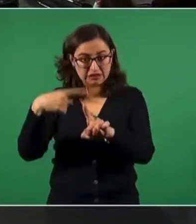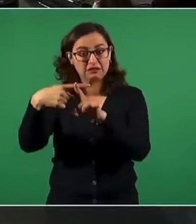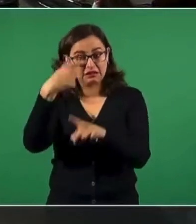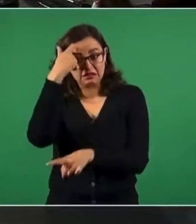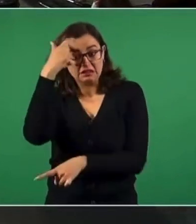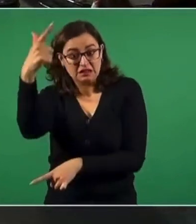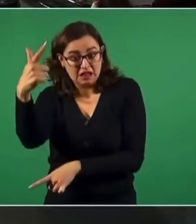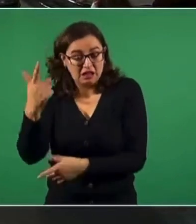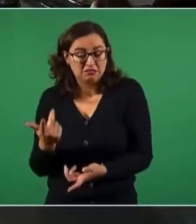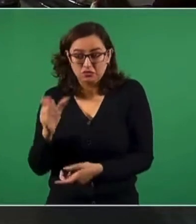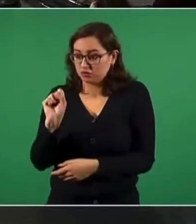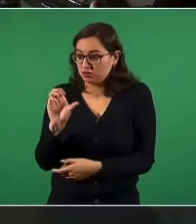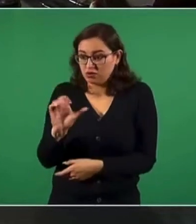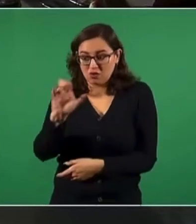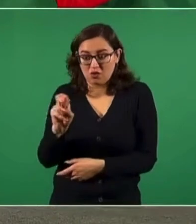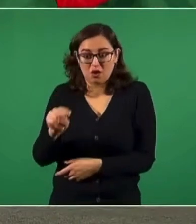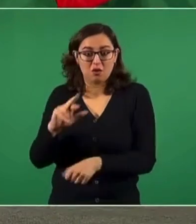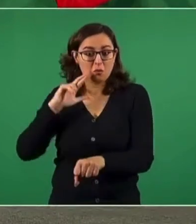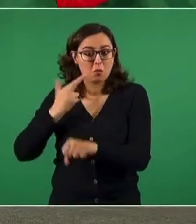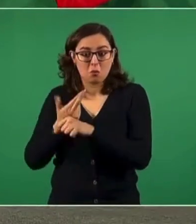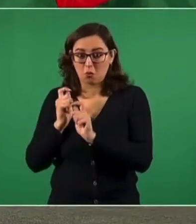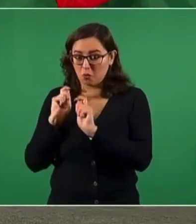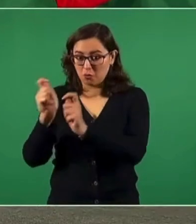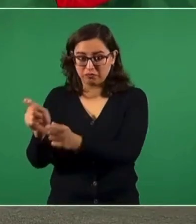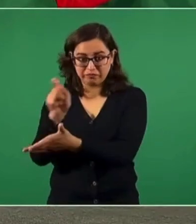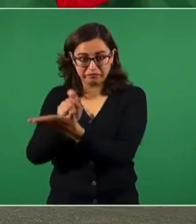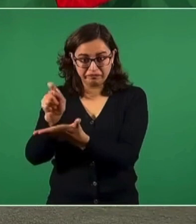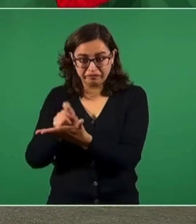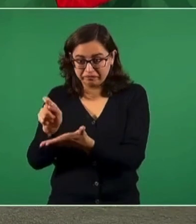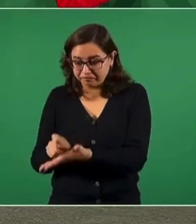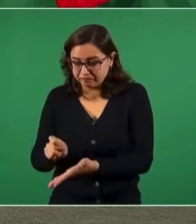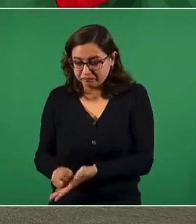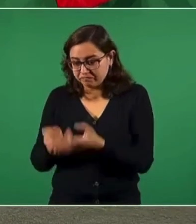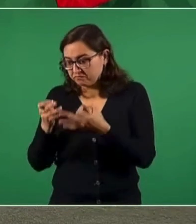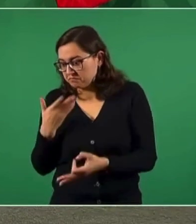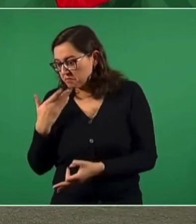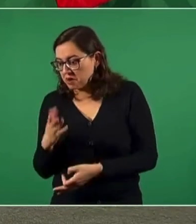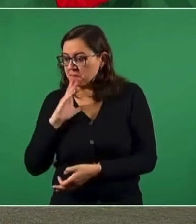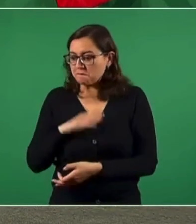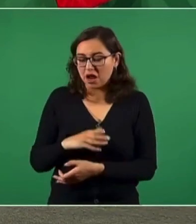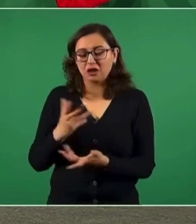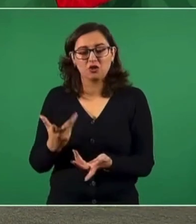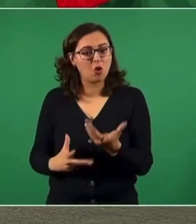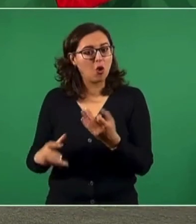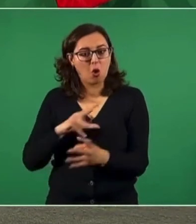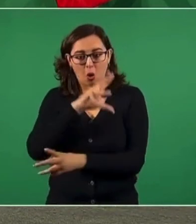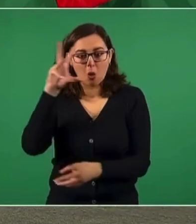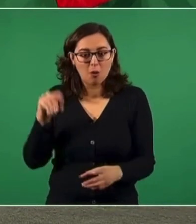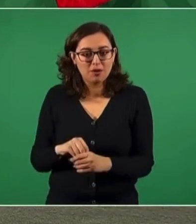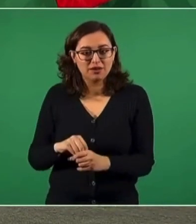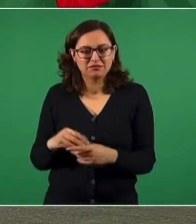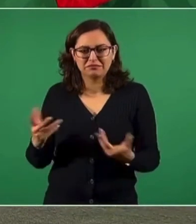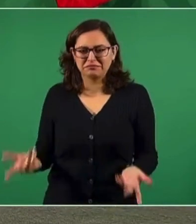qué tipo de pregunta, si la pregunta es válida, no es válida. Entonces,